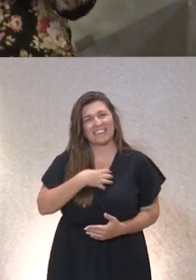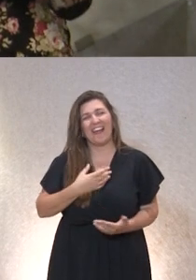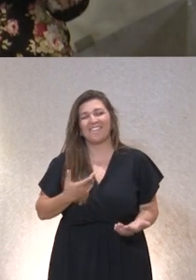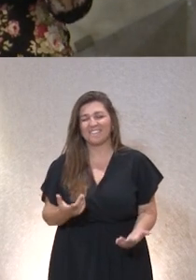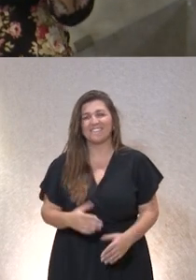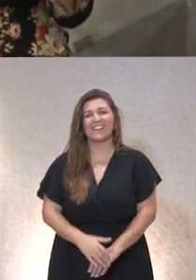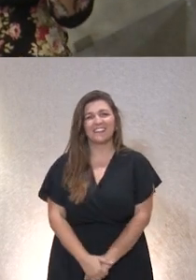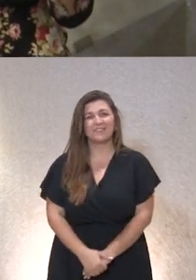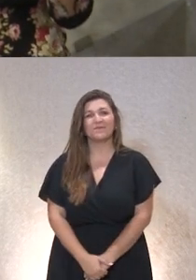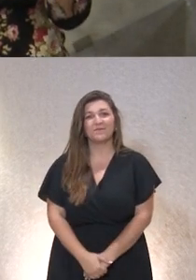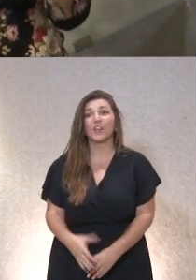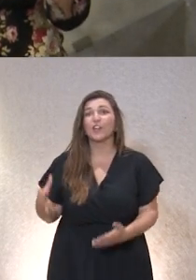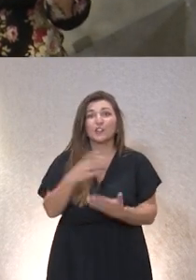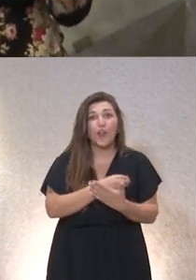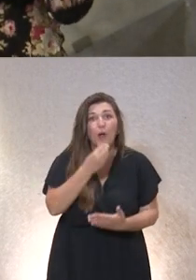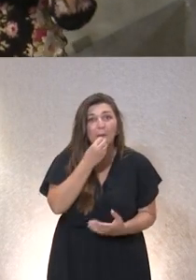¿Estaba todo bueno?